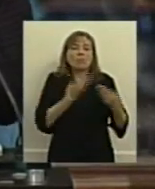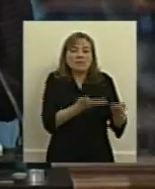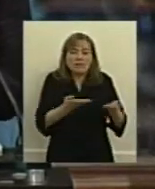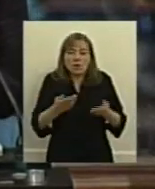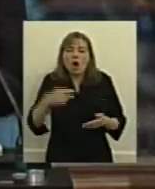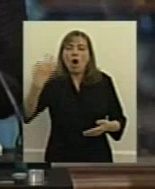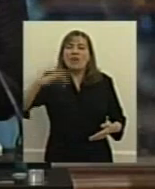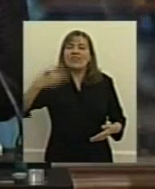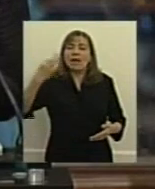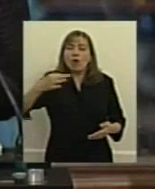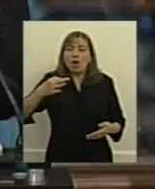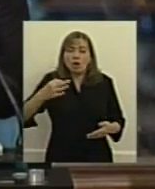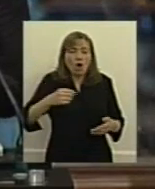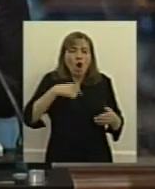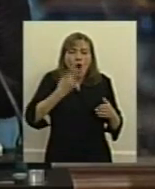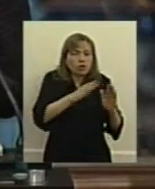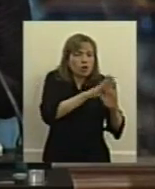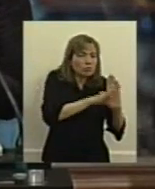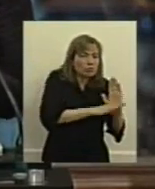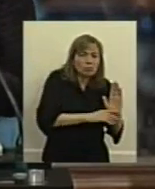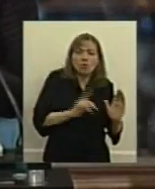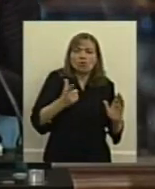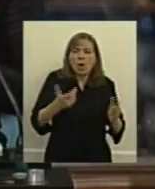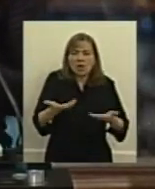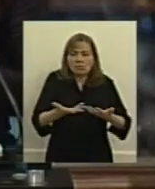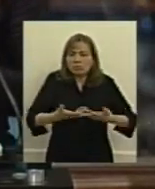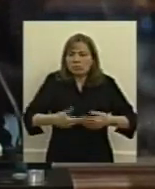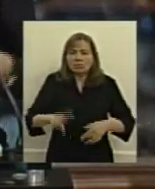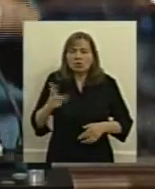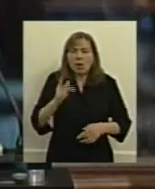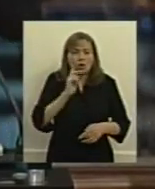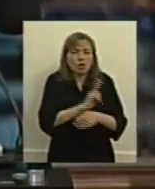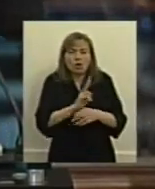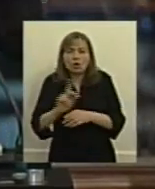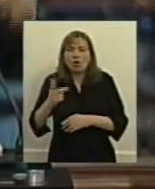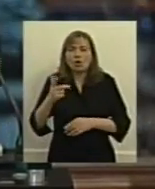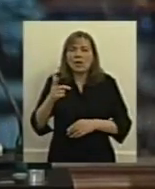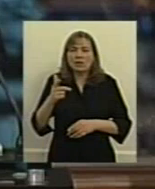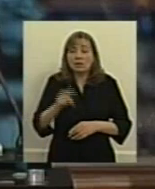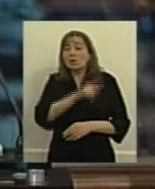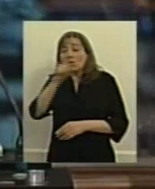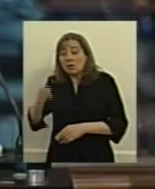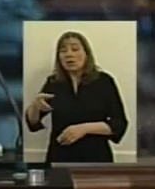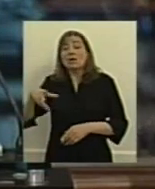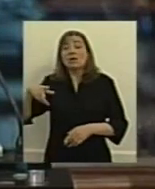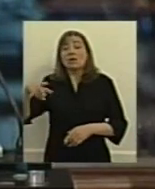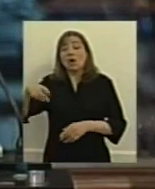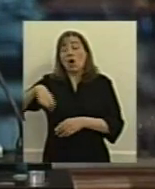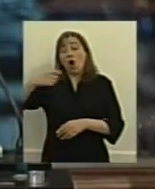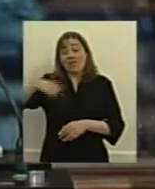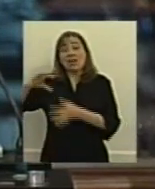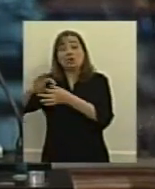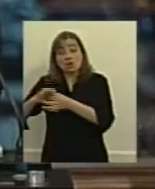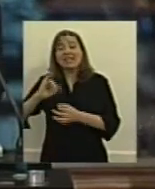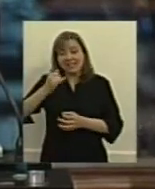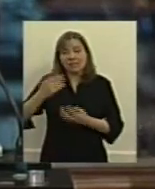eso no había ningún tipo de regulación en el sector de las prepagas y si había regulación en el marco de